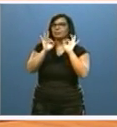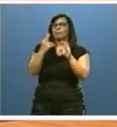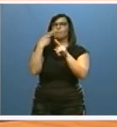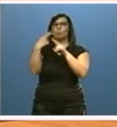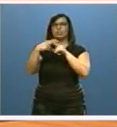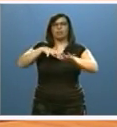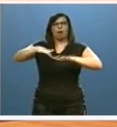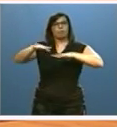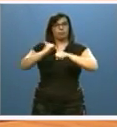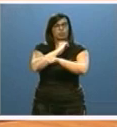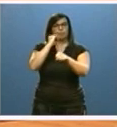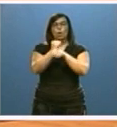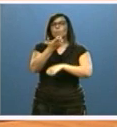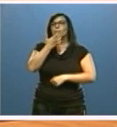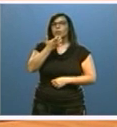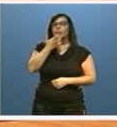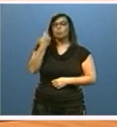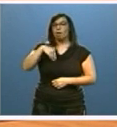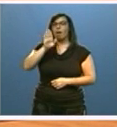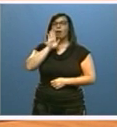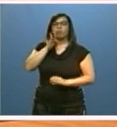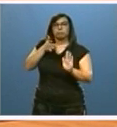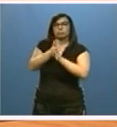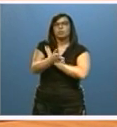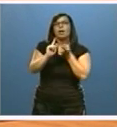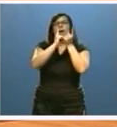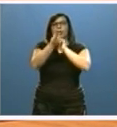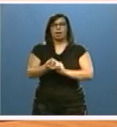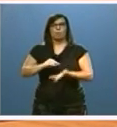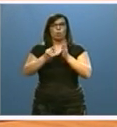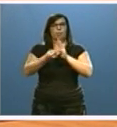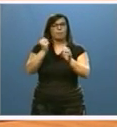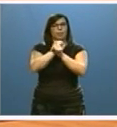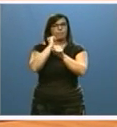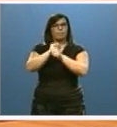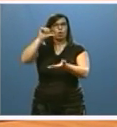políticas activas de empleo, como es el caso ya citado, de los cambios del Plan de Empleo Local.